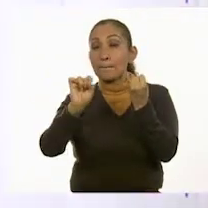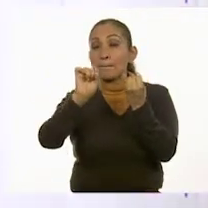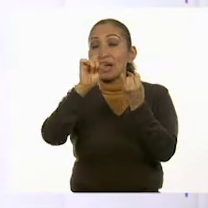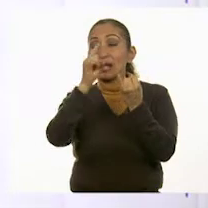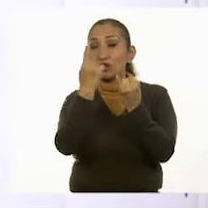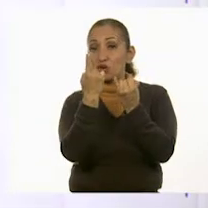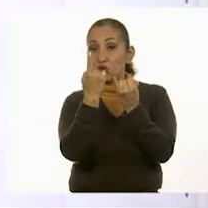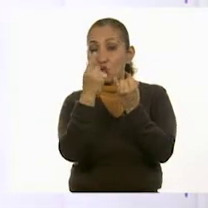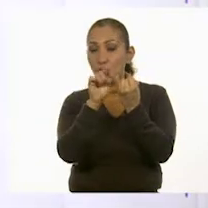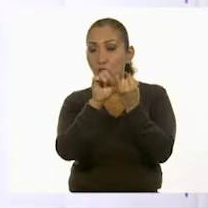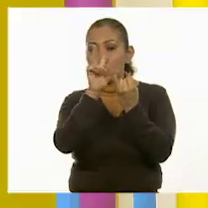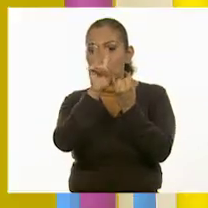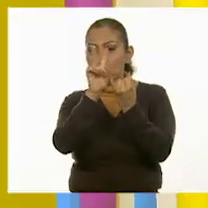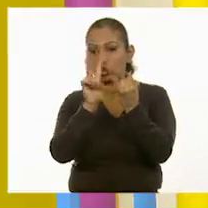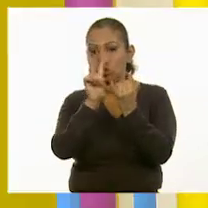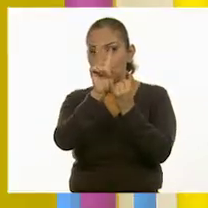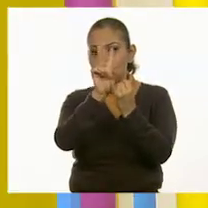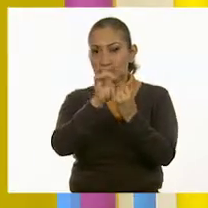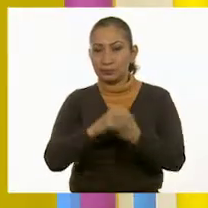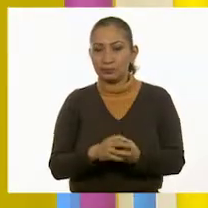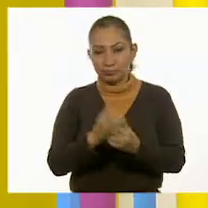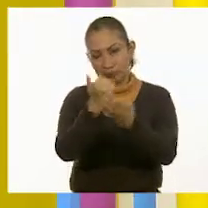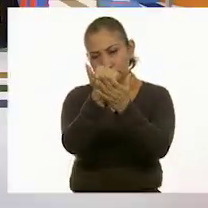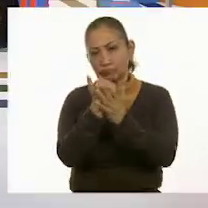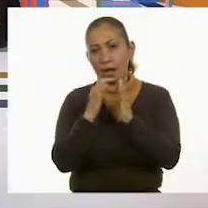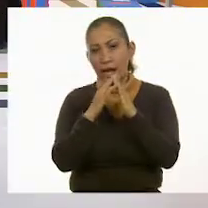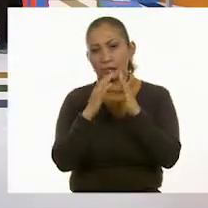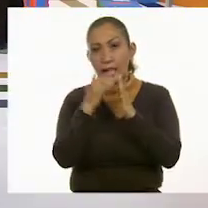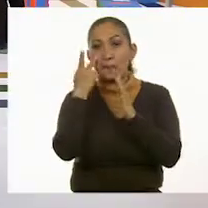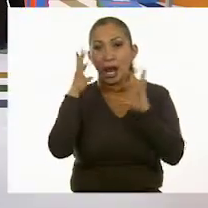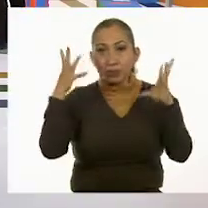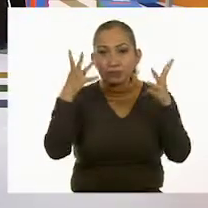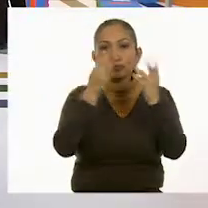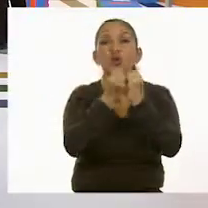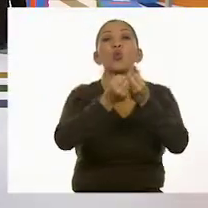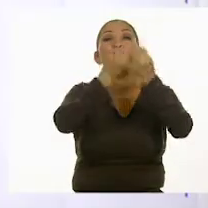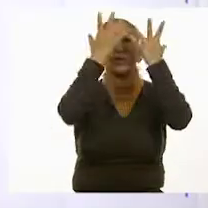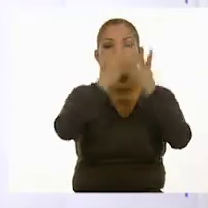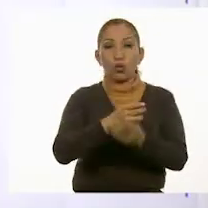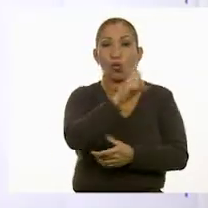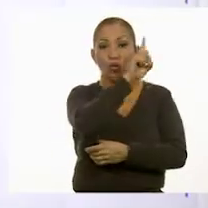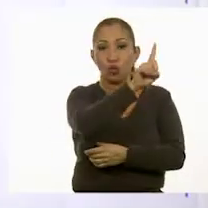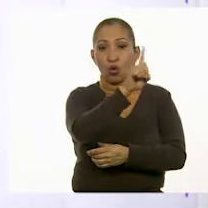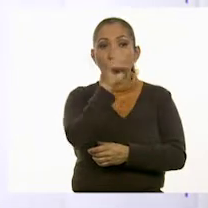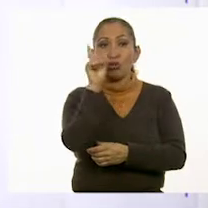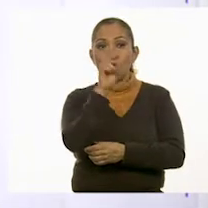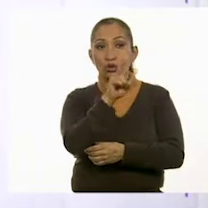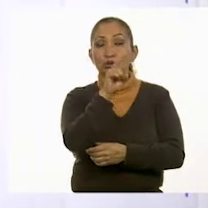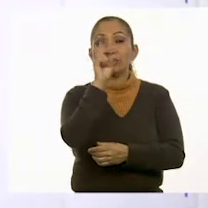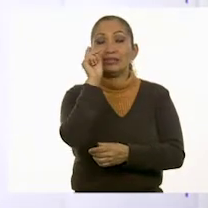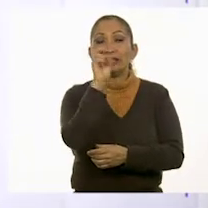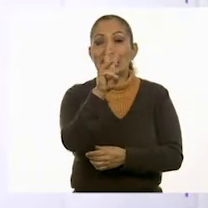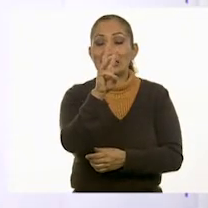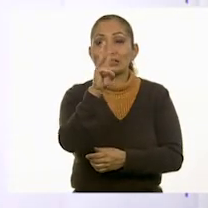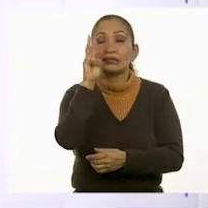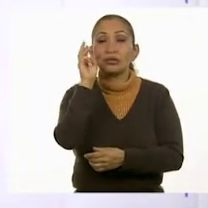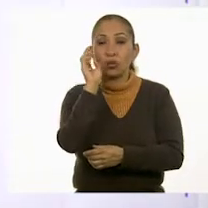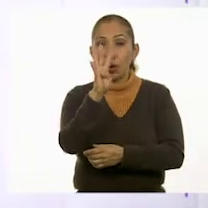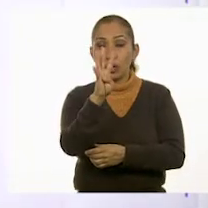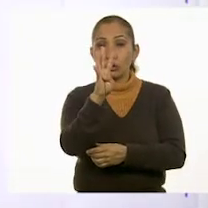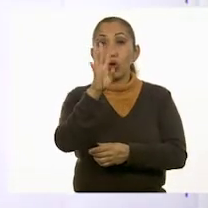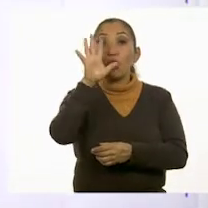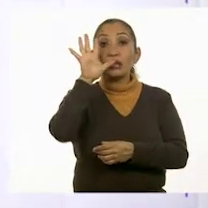el 5. Muy bien. Muy bien. A ver, ayúdenme en casa a contaros. 1, 2, 3,